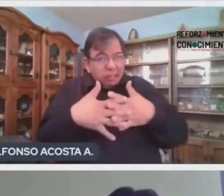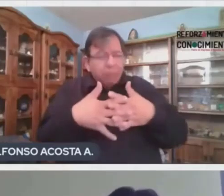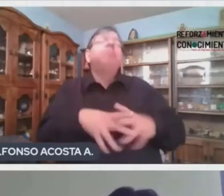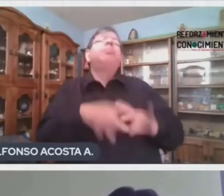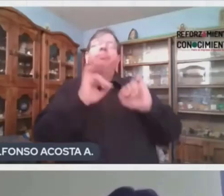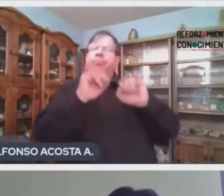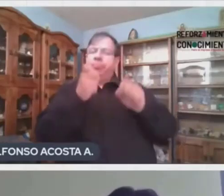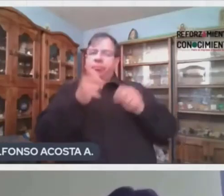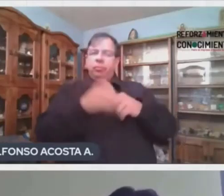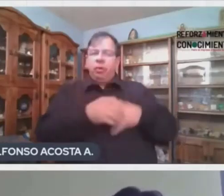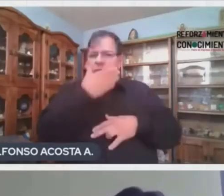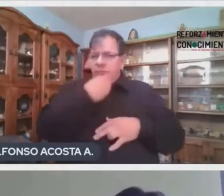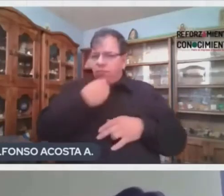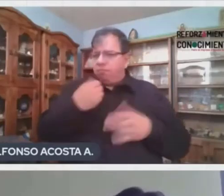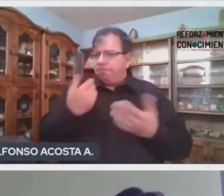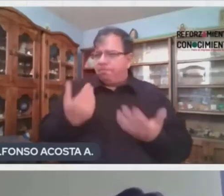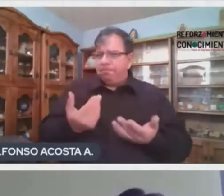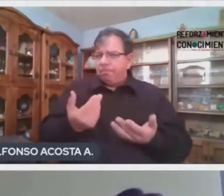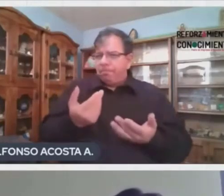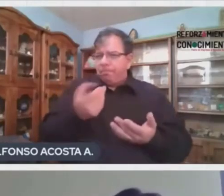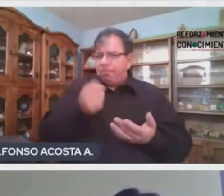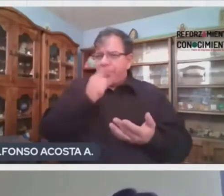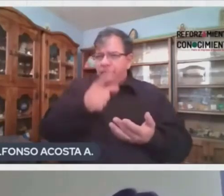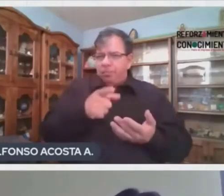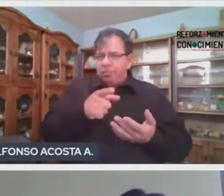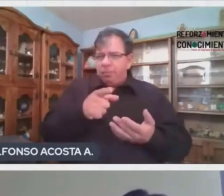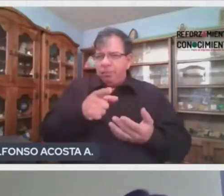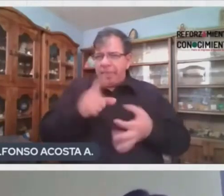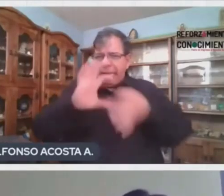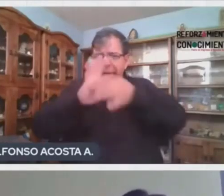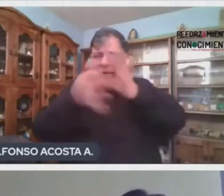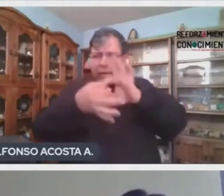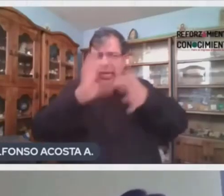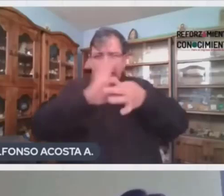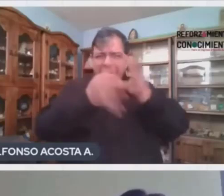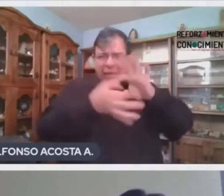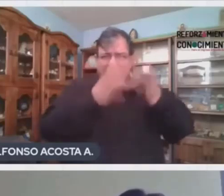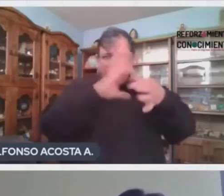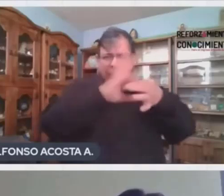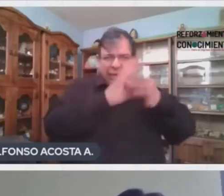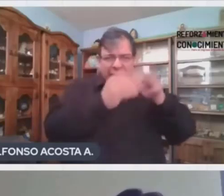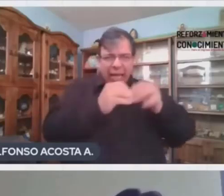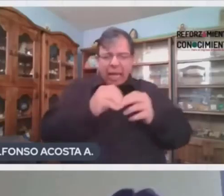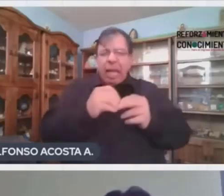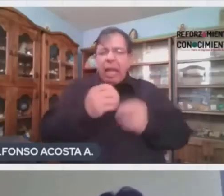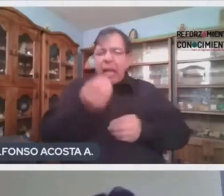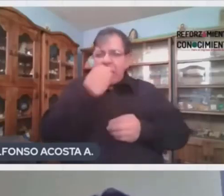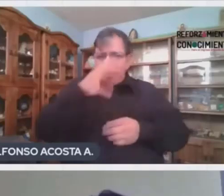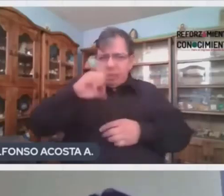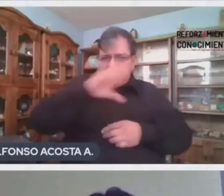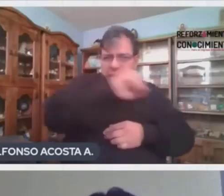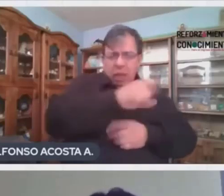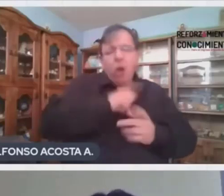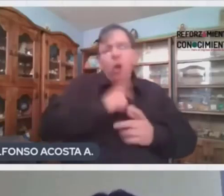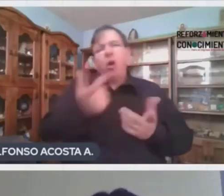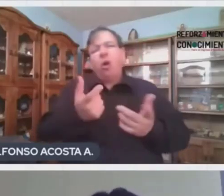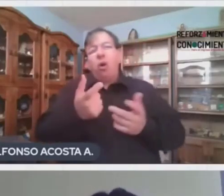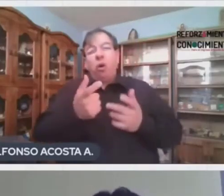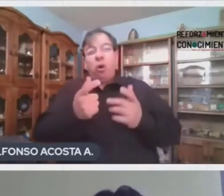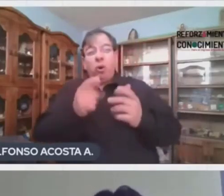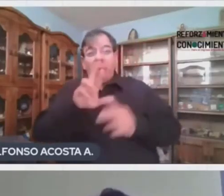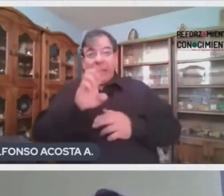Entonces, ¿es lo mismo la cadena alimenticia que la red trófica? Las cadenas